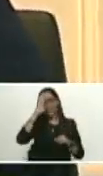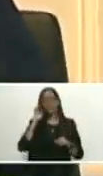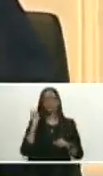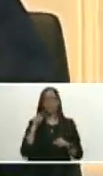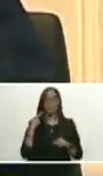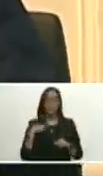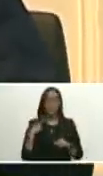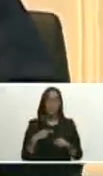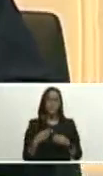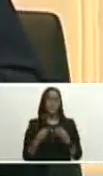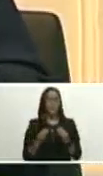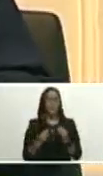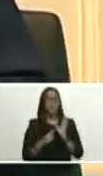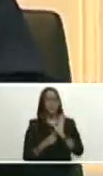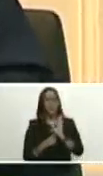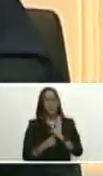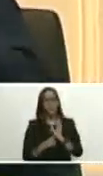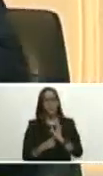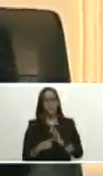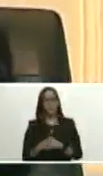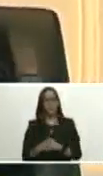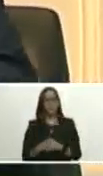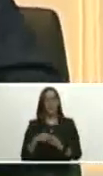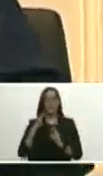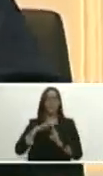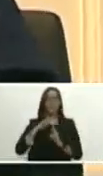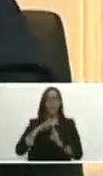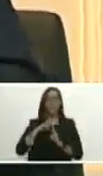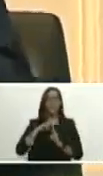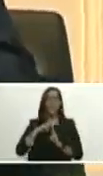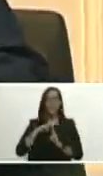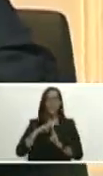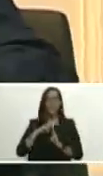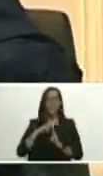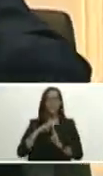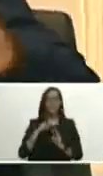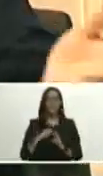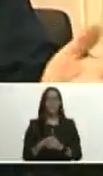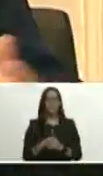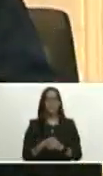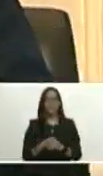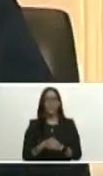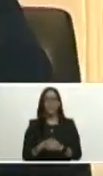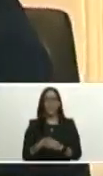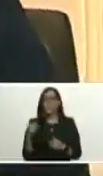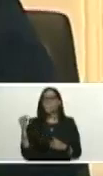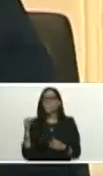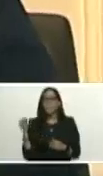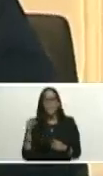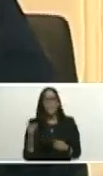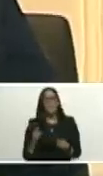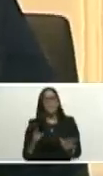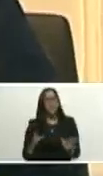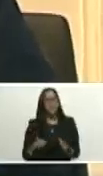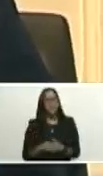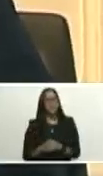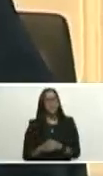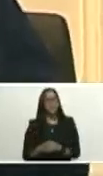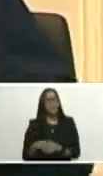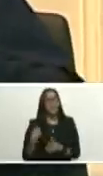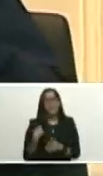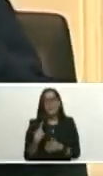mucho que mostrar el sur del lago Táchira Mérida Trujillo que está haciendo una experiencia que ya usted ha visto